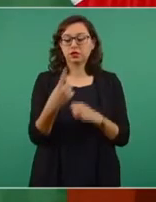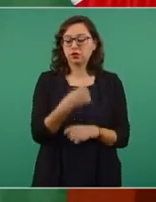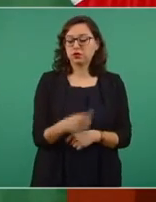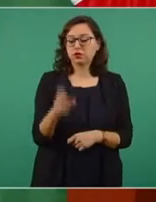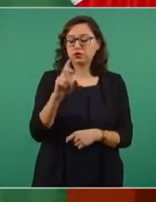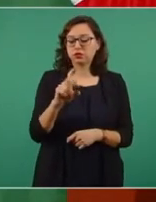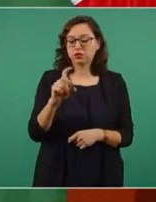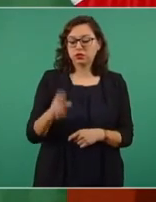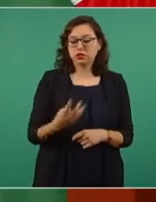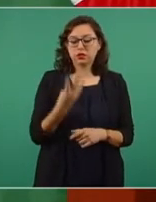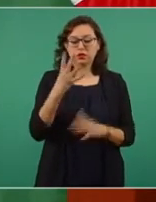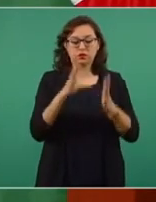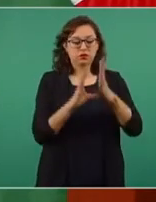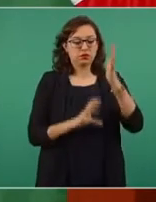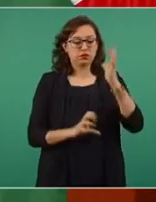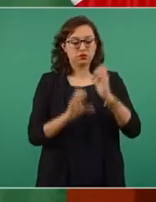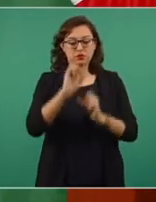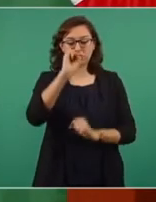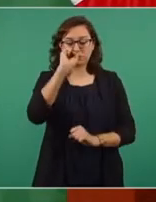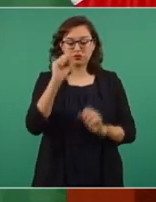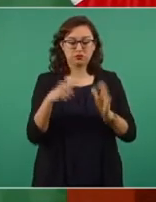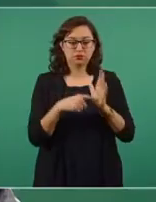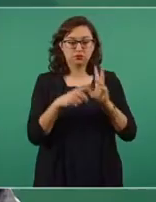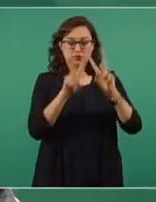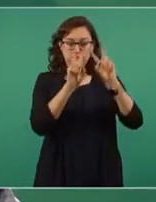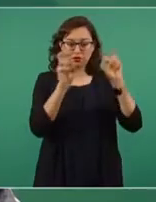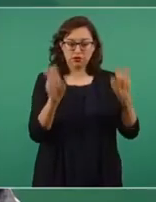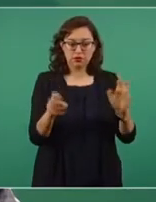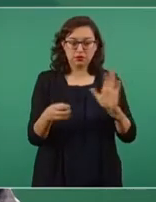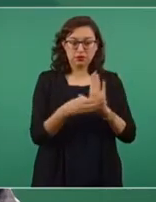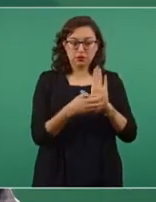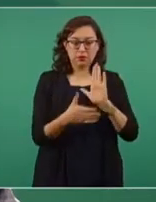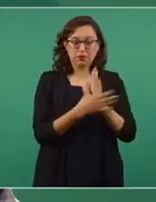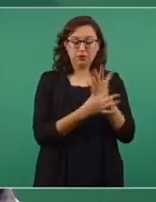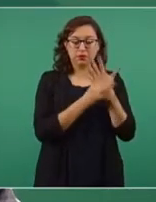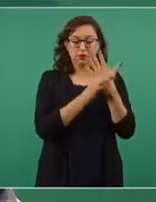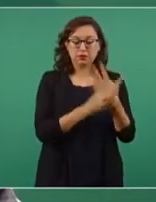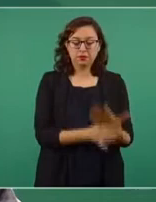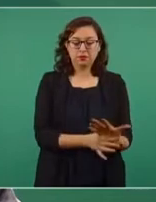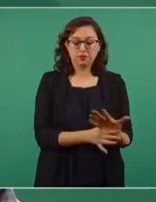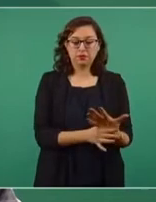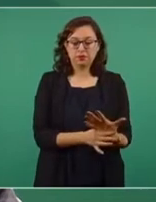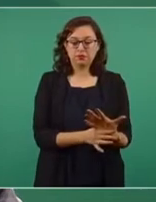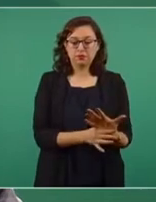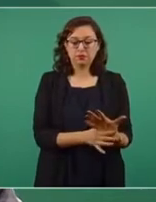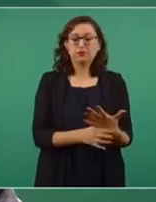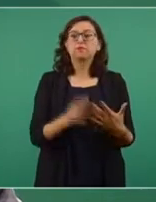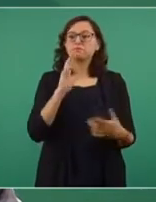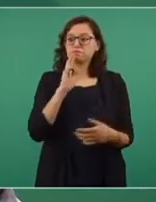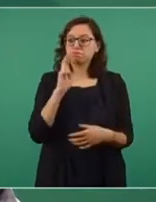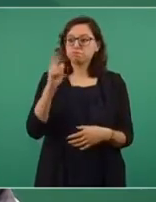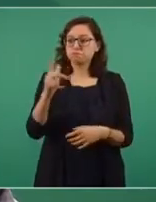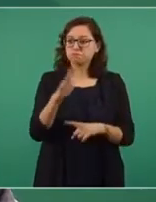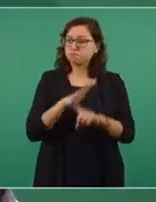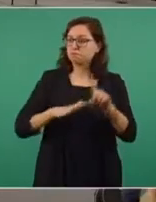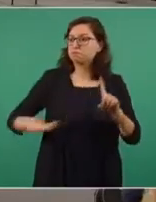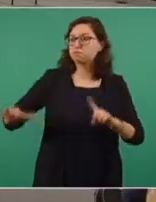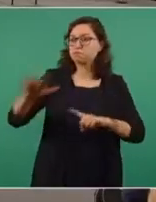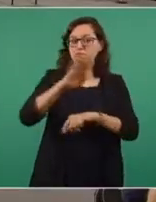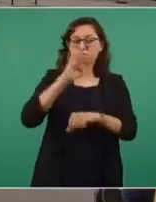de la Constitución, en las mejores condiciones para el Estado mexicano, es decir, para su población.